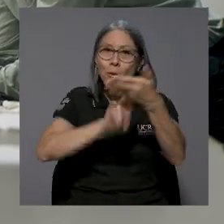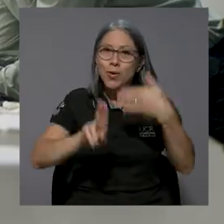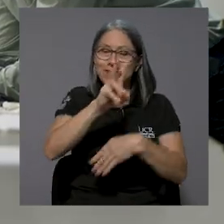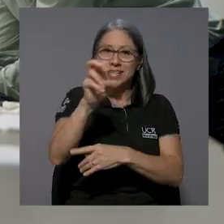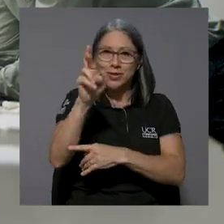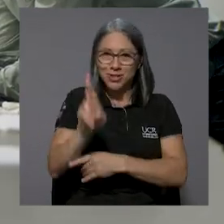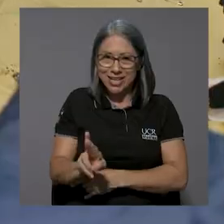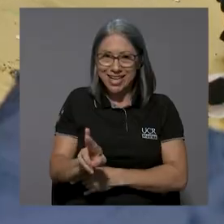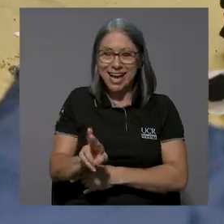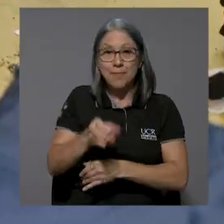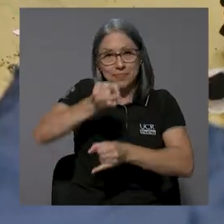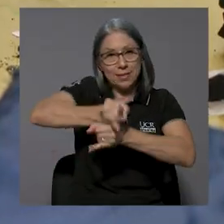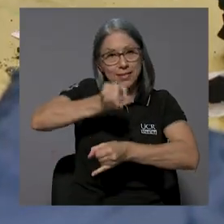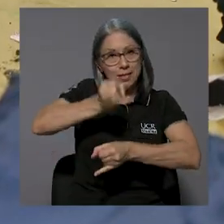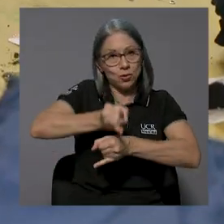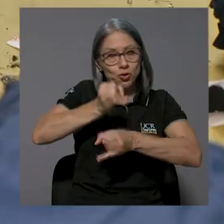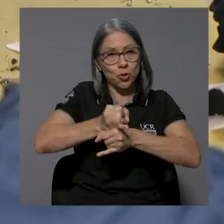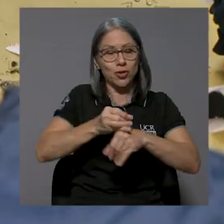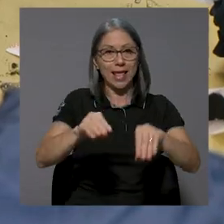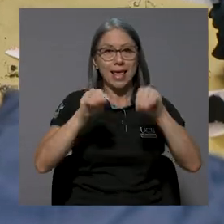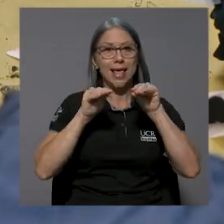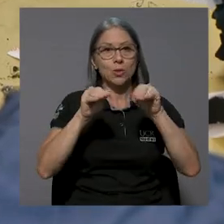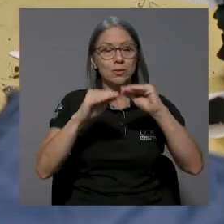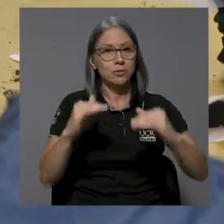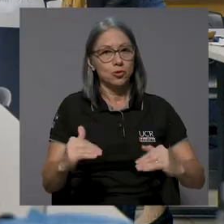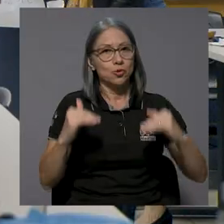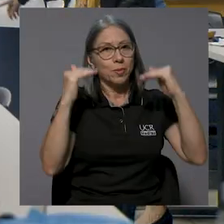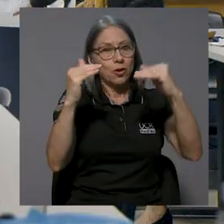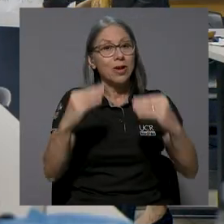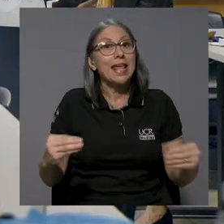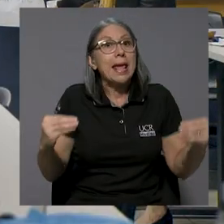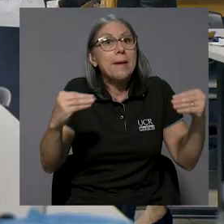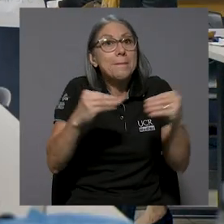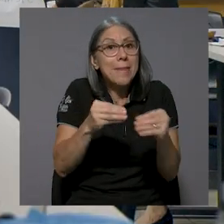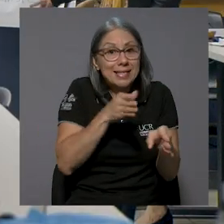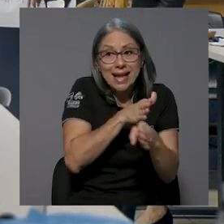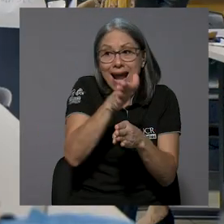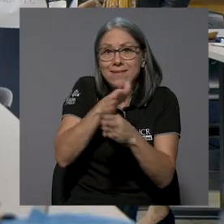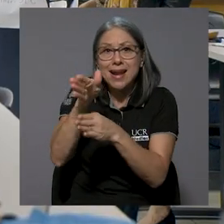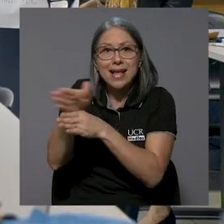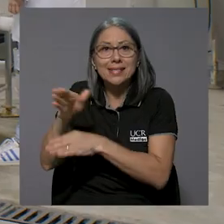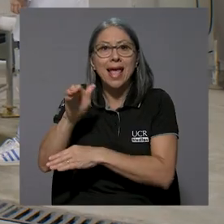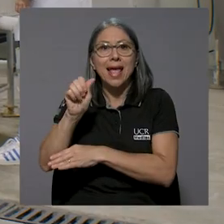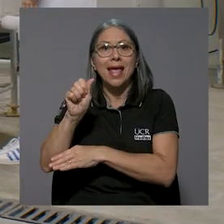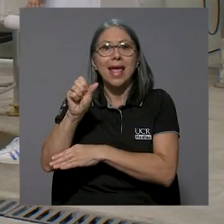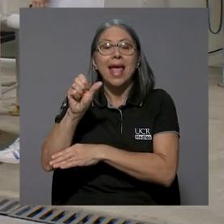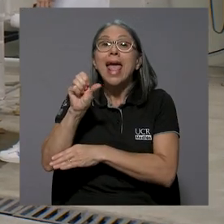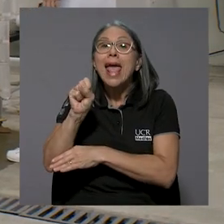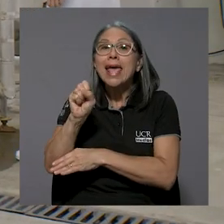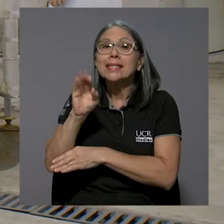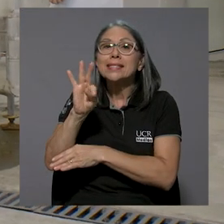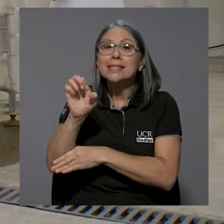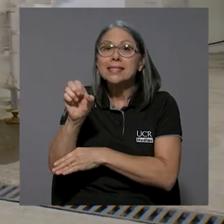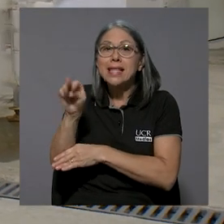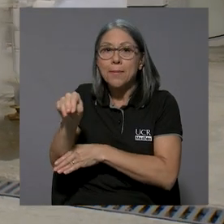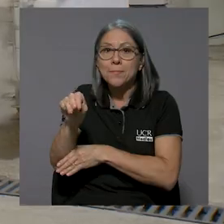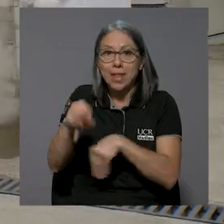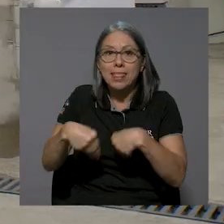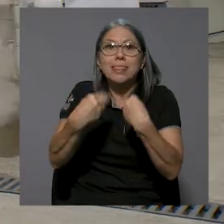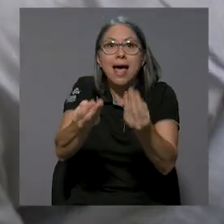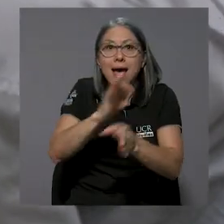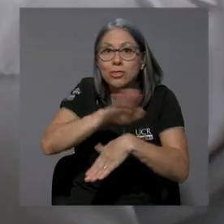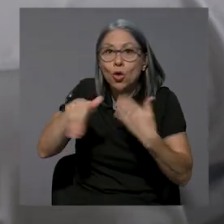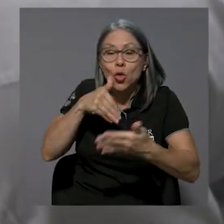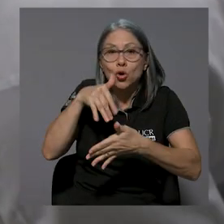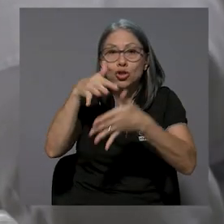La Universidad de Costa Rica es la institución de educación superior que más carreras STEM ofrece a todas y todos los jóvenes